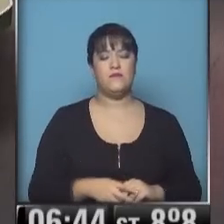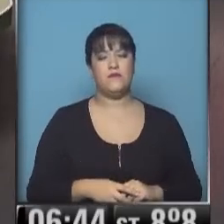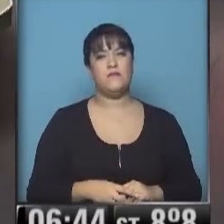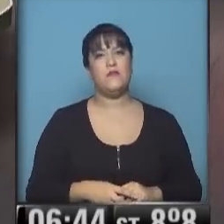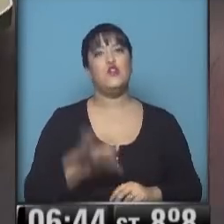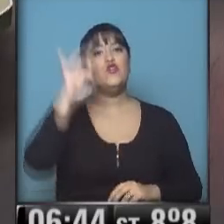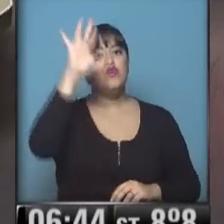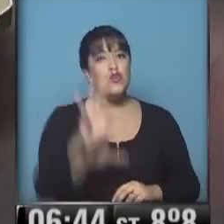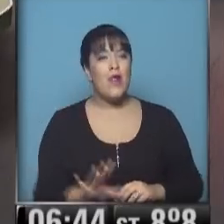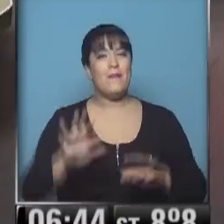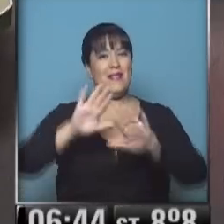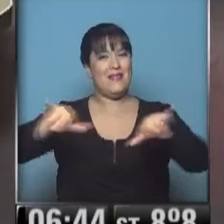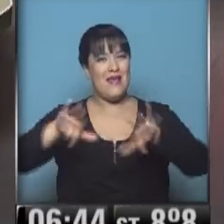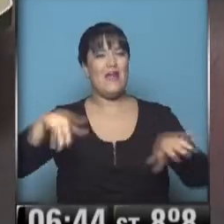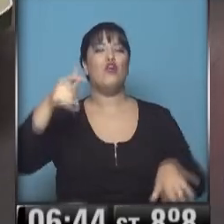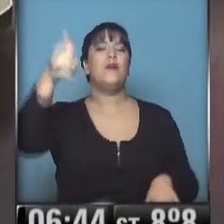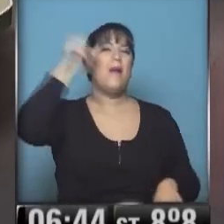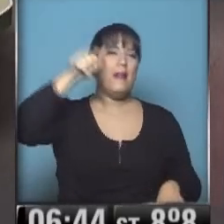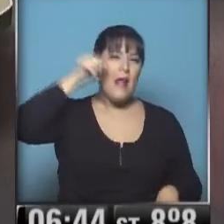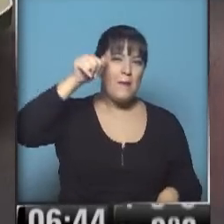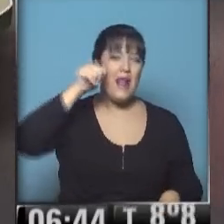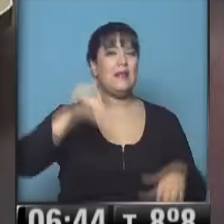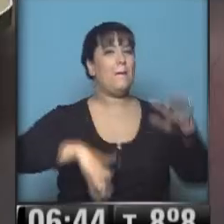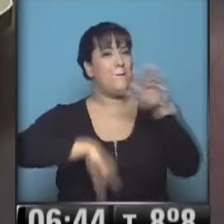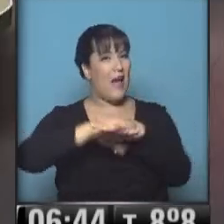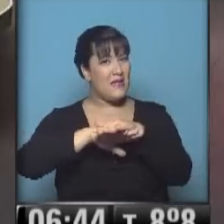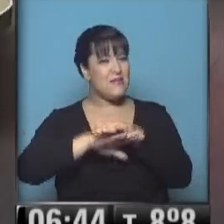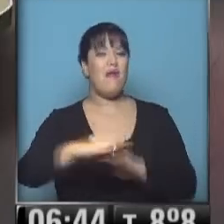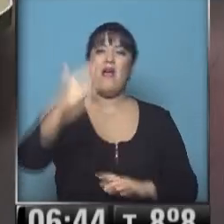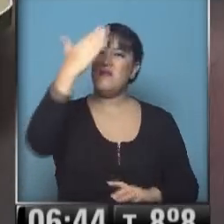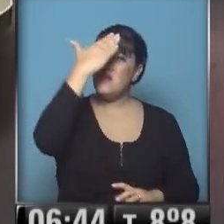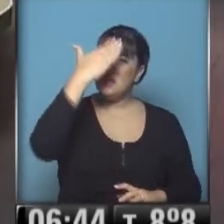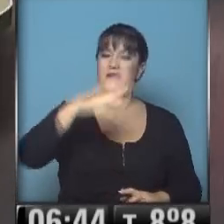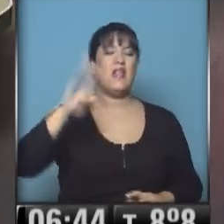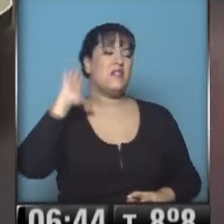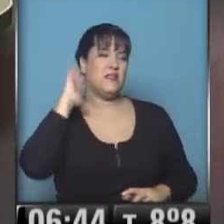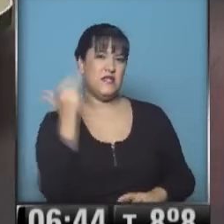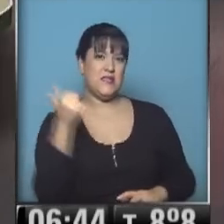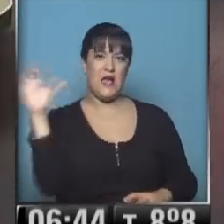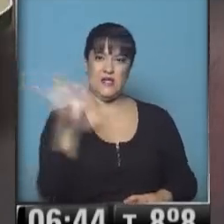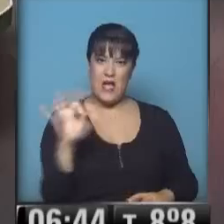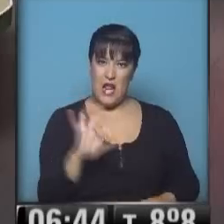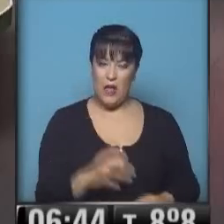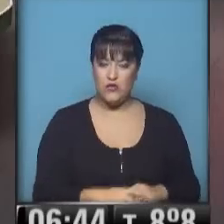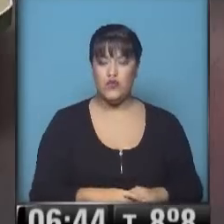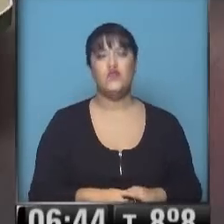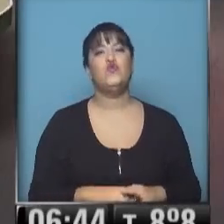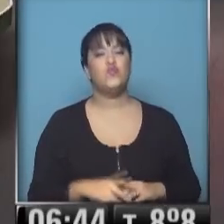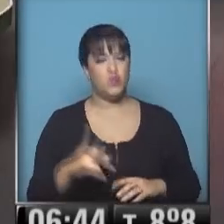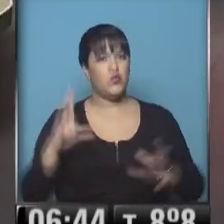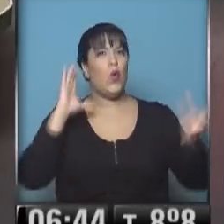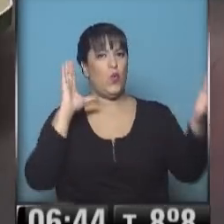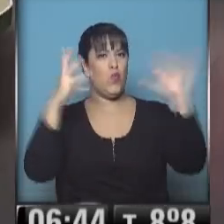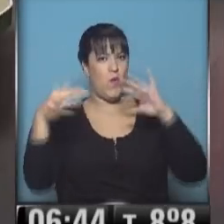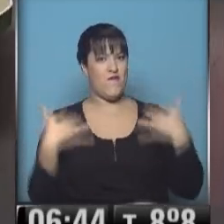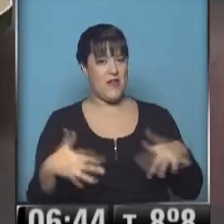Solo la costa atlántica, Mar del Plata, con una máxima de solamente entre 15 y 16 grados. Y bastante nubosidad en el cielo.